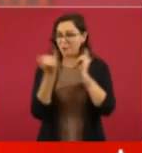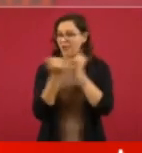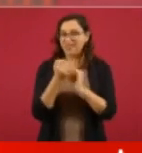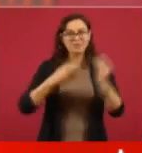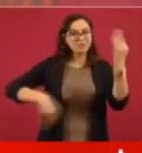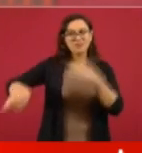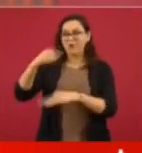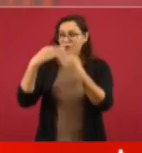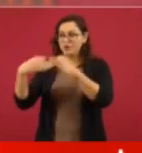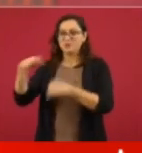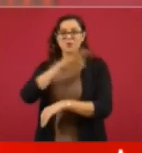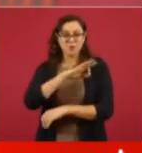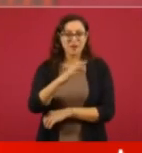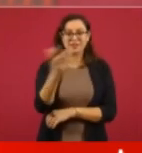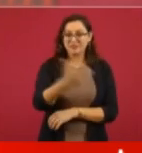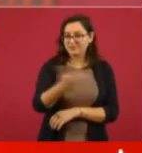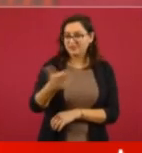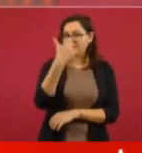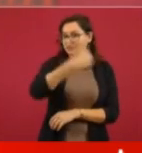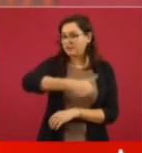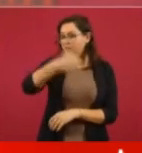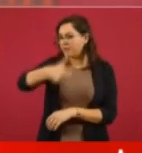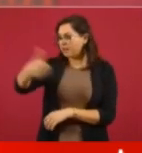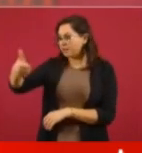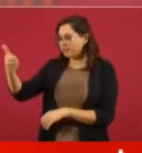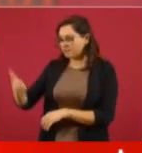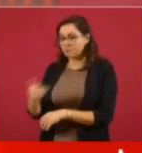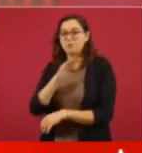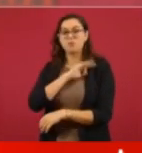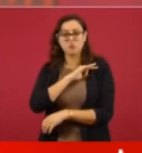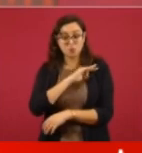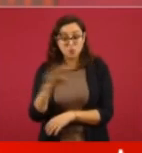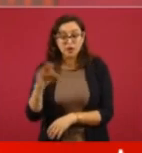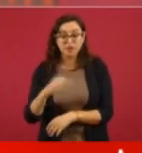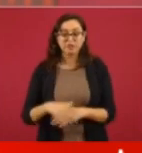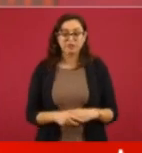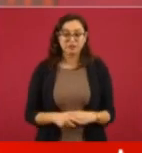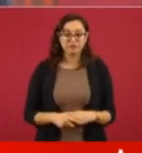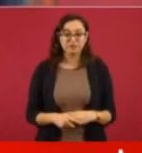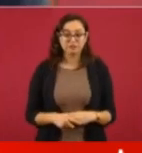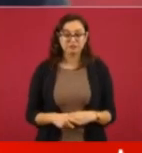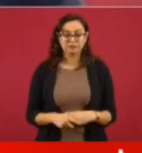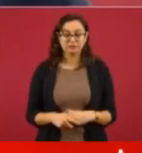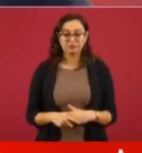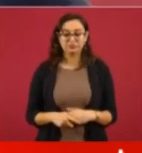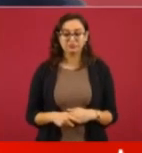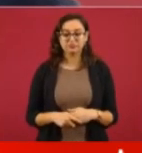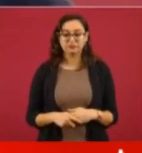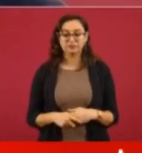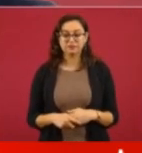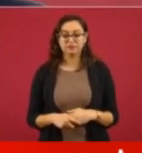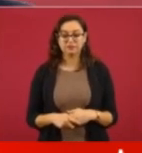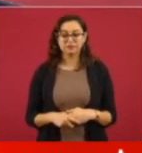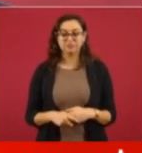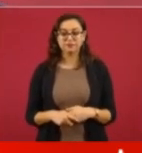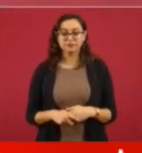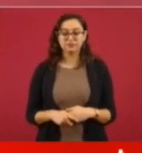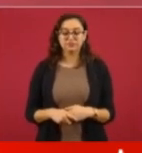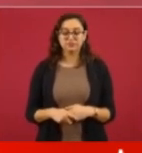cada ciudadano puede hacer